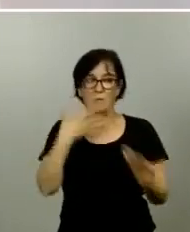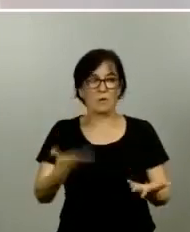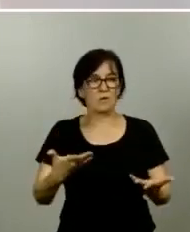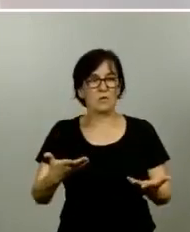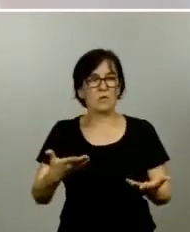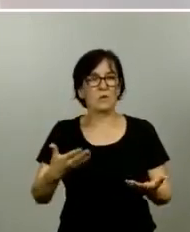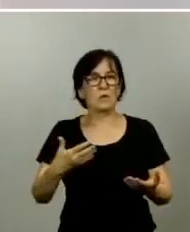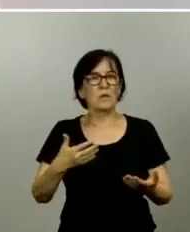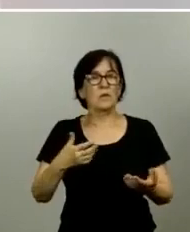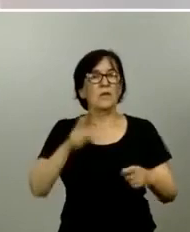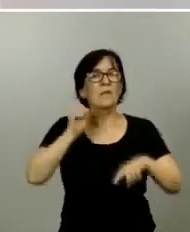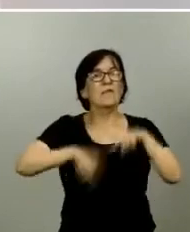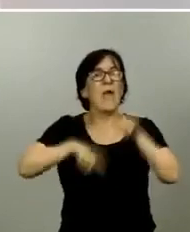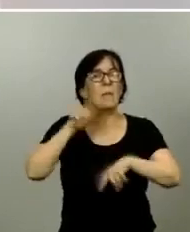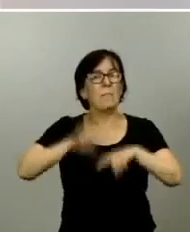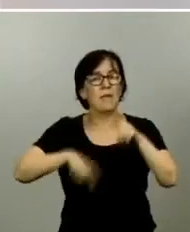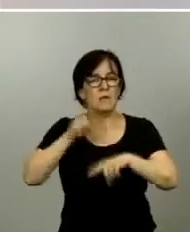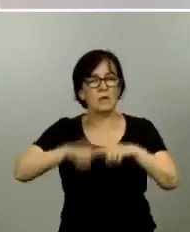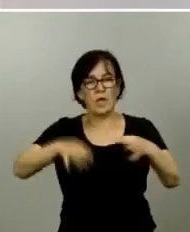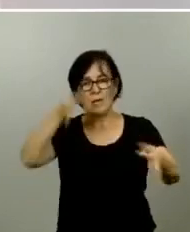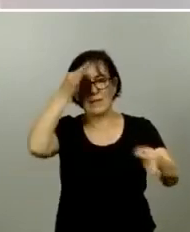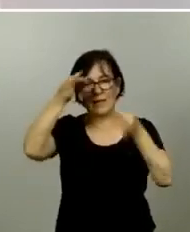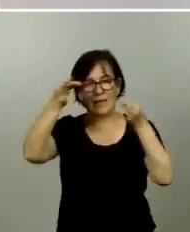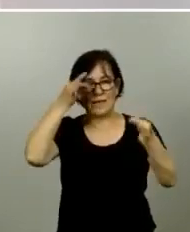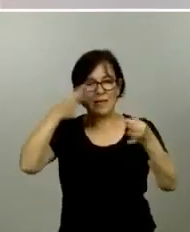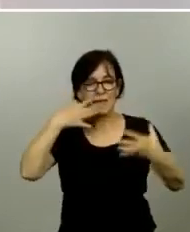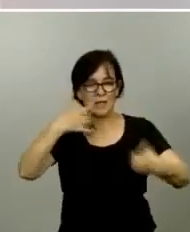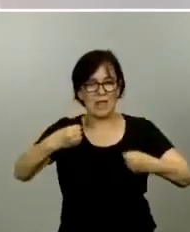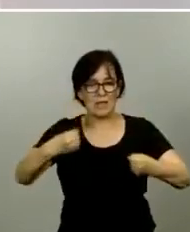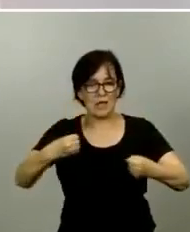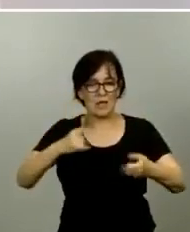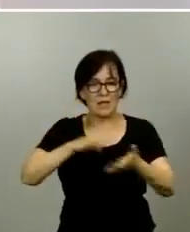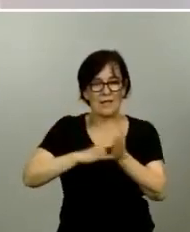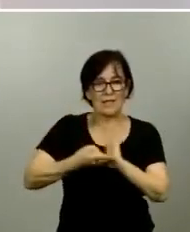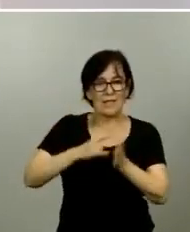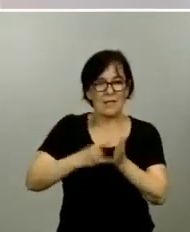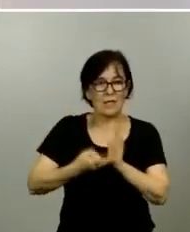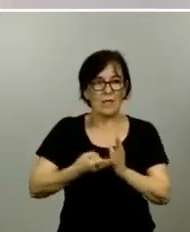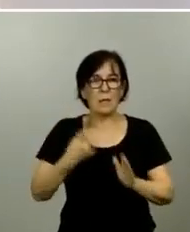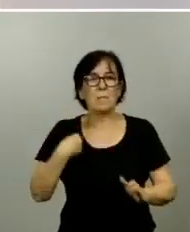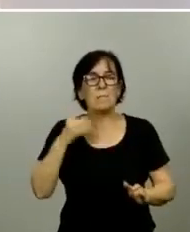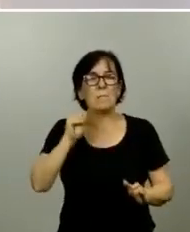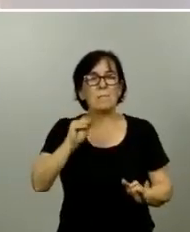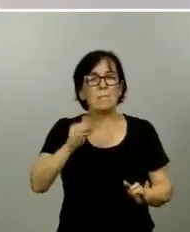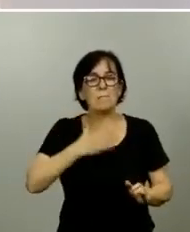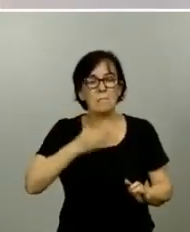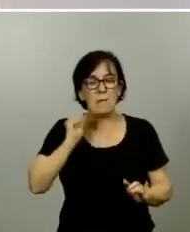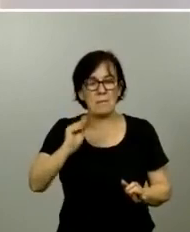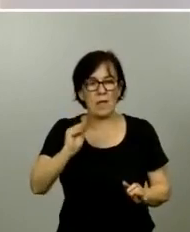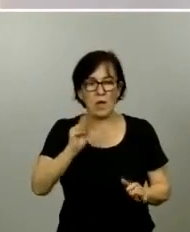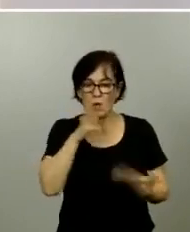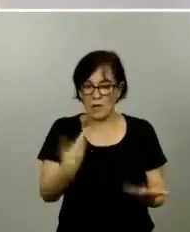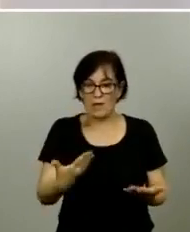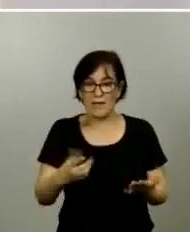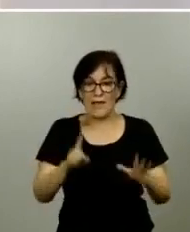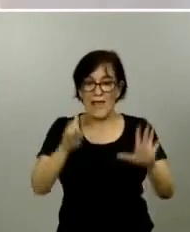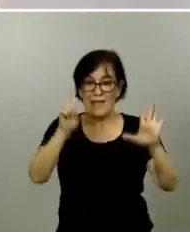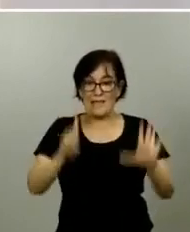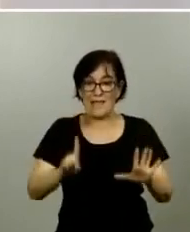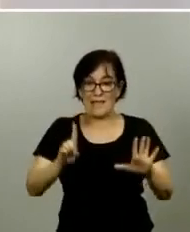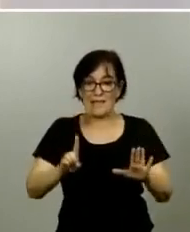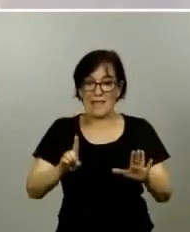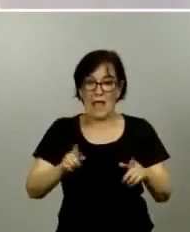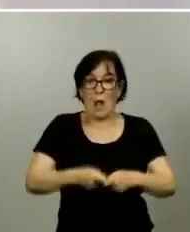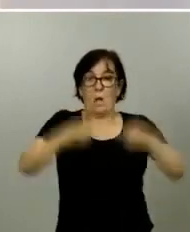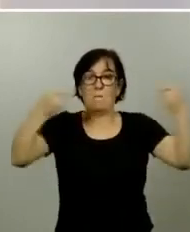con criterios sanitarios y técnicos mi pregunta es sobre todo si en esta sexta prórroga del estado de alarma